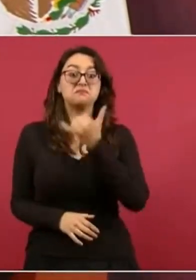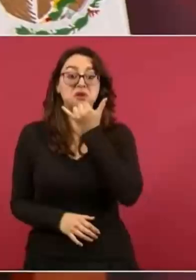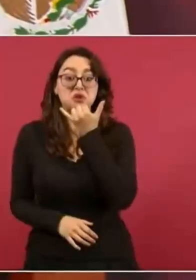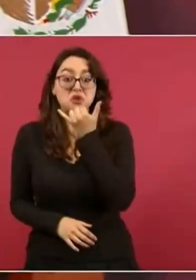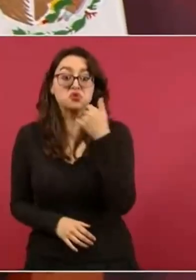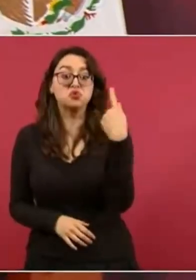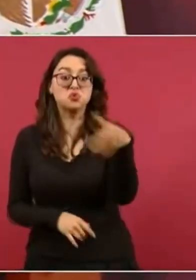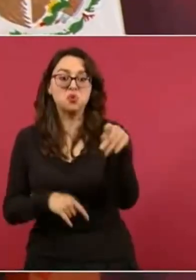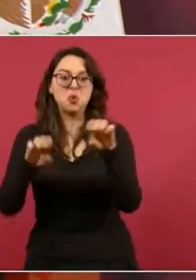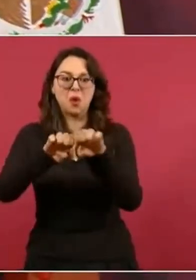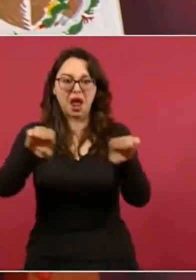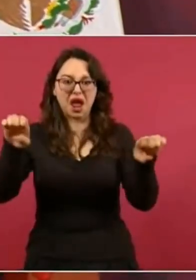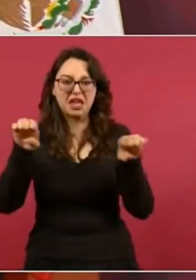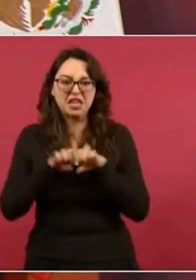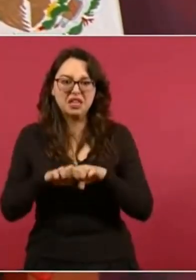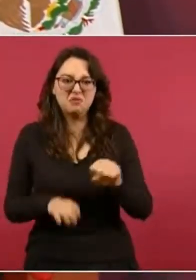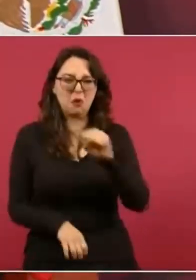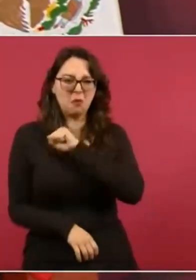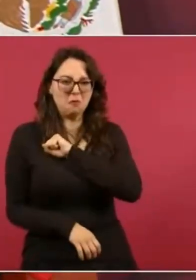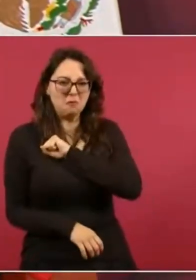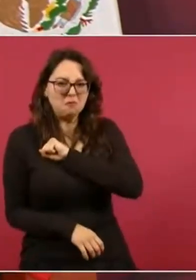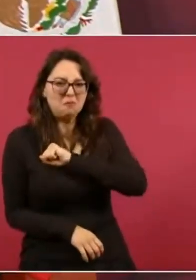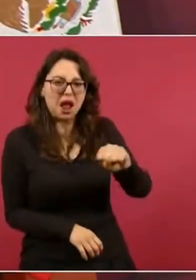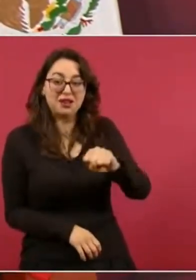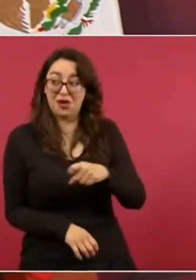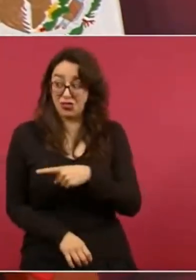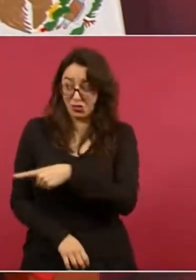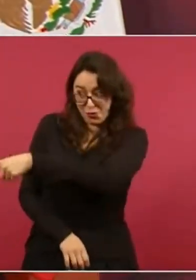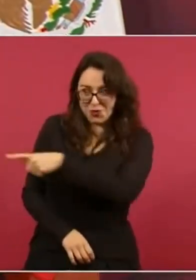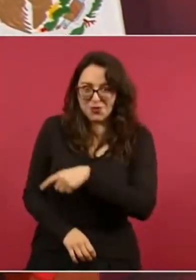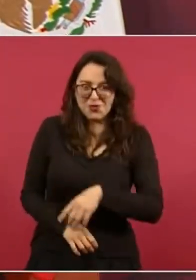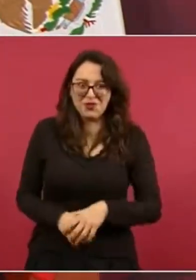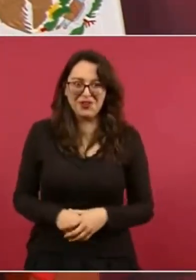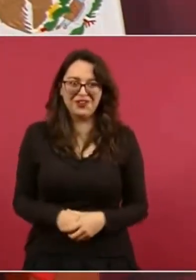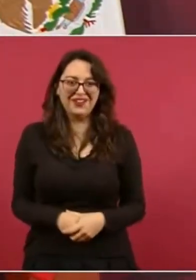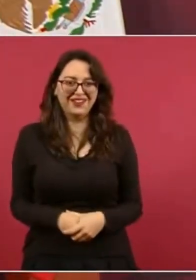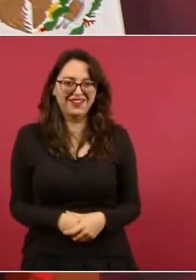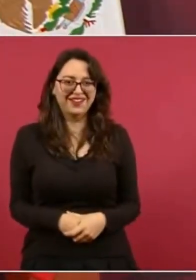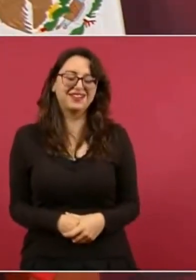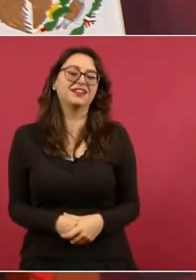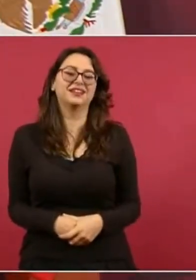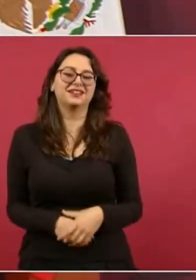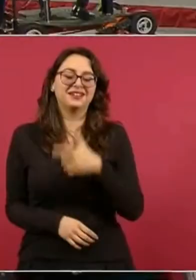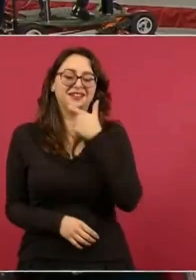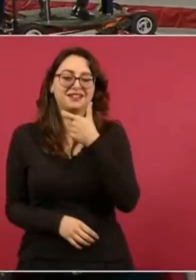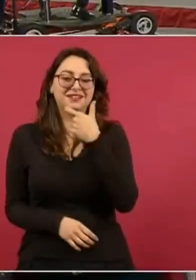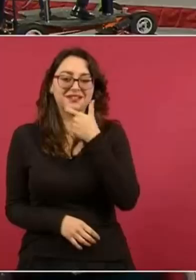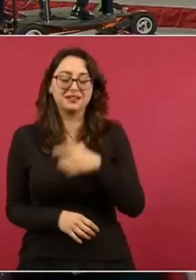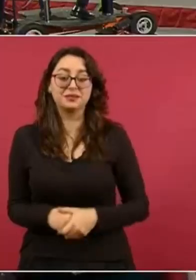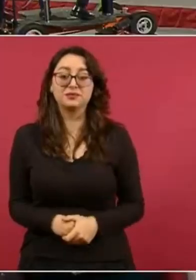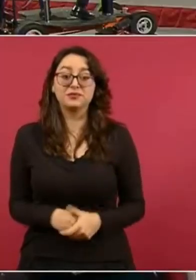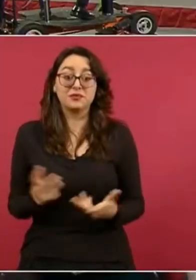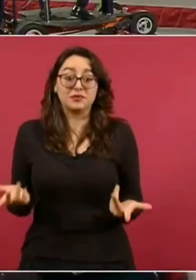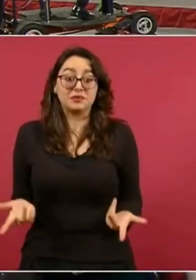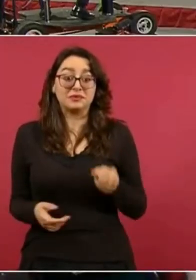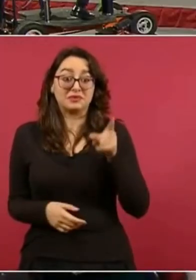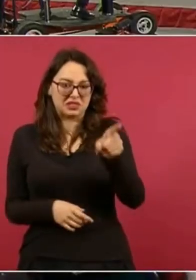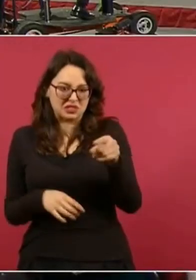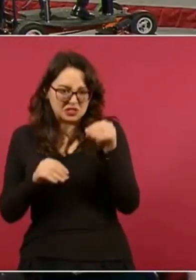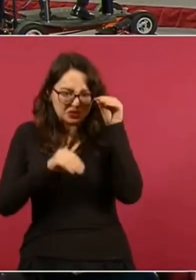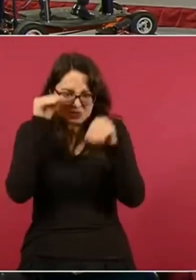usted. Hace un video fascista, donde nos denuncia a Loretta, a ti y a mí,